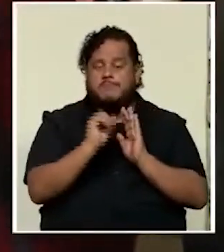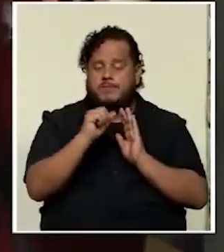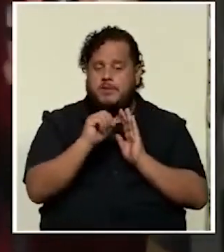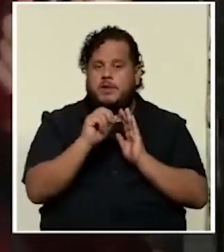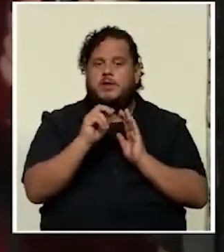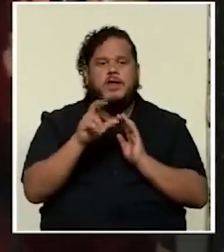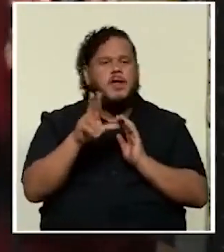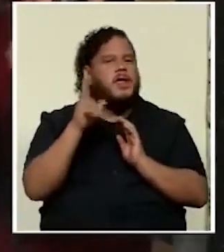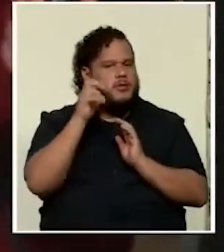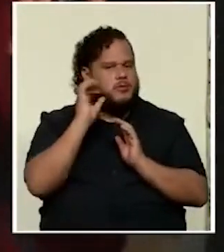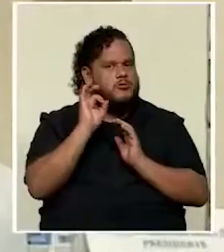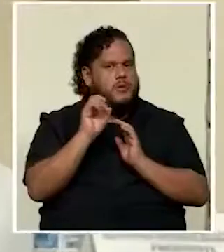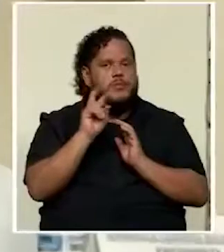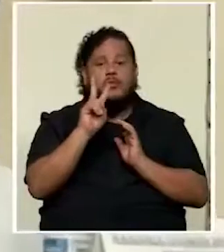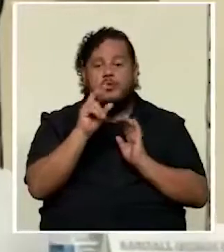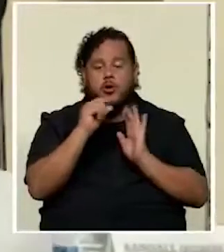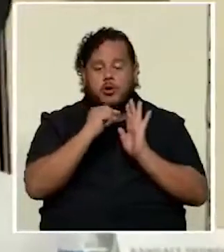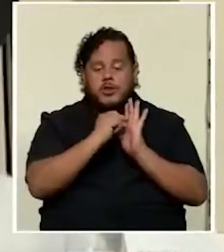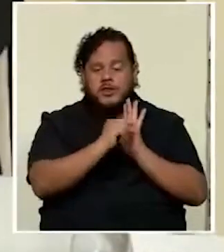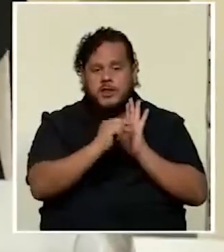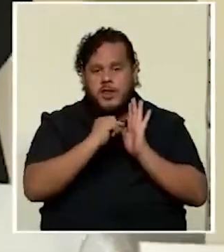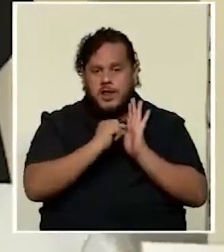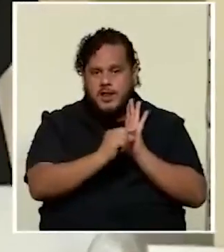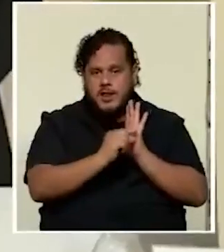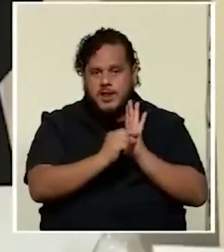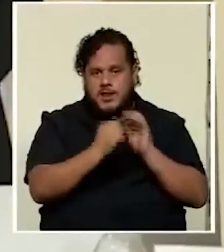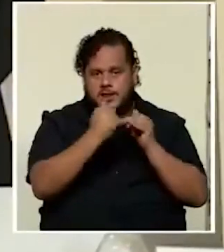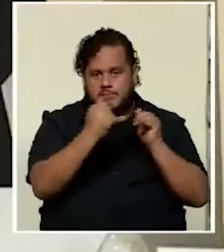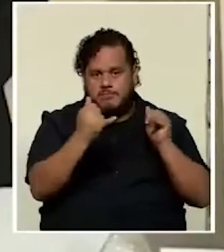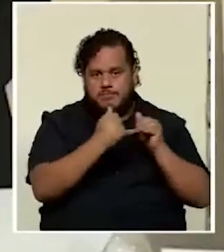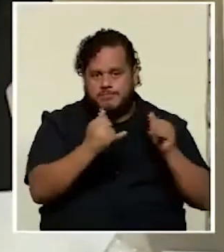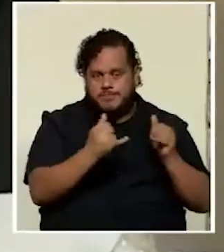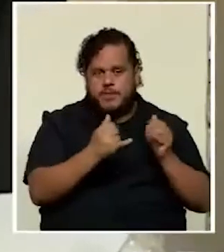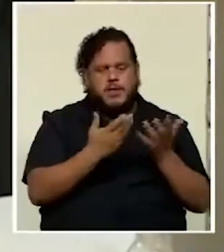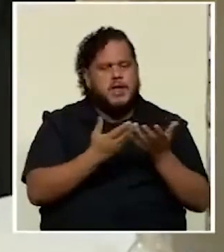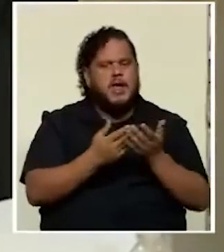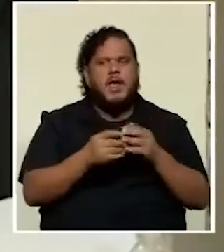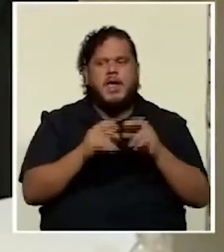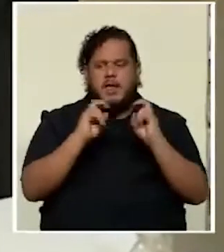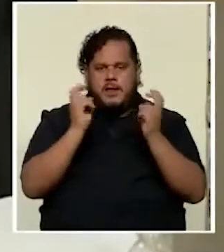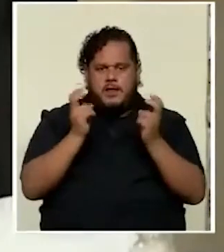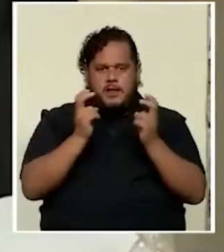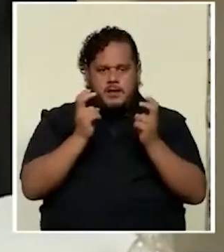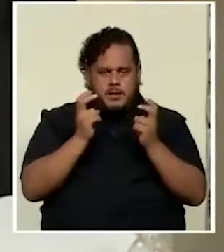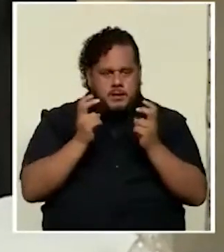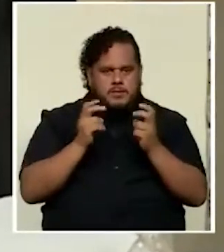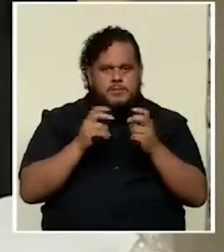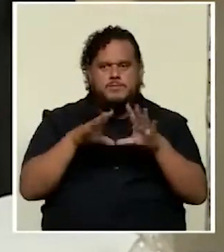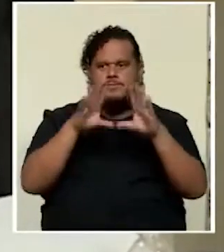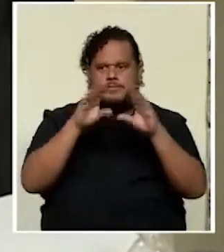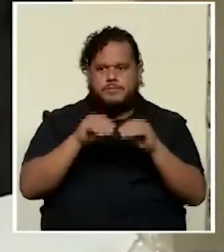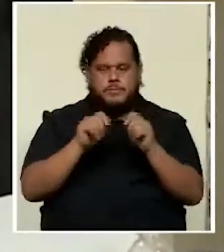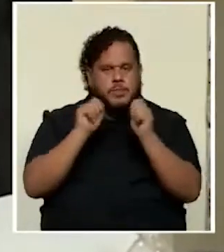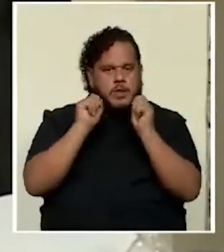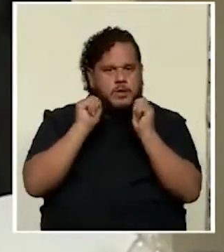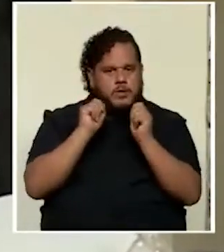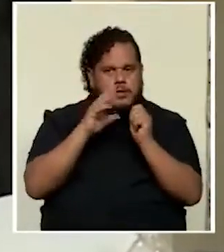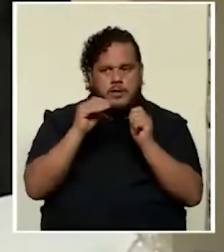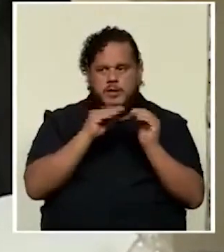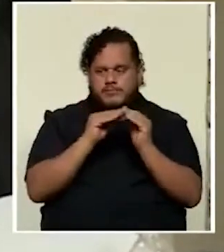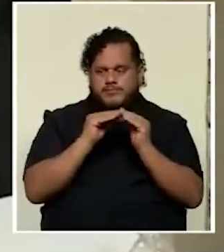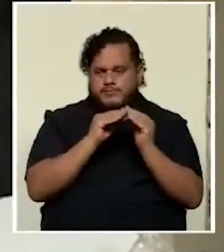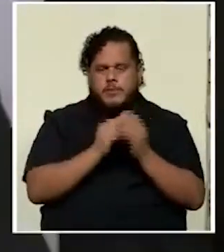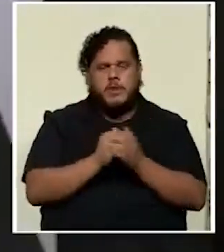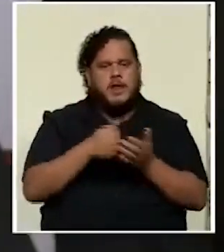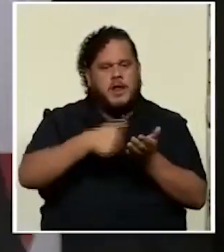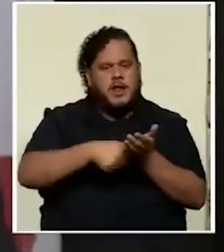o yo bien, dos líneas al tema del rezago educativo y la conectividad. La